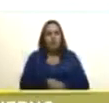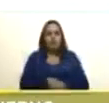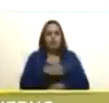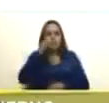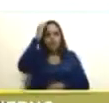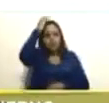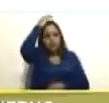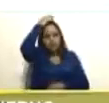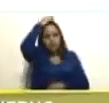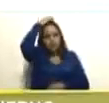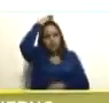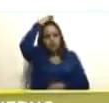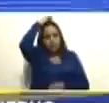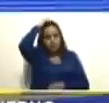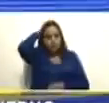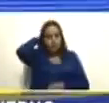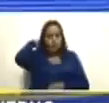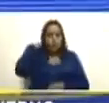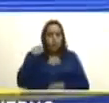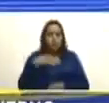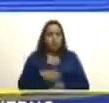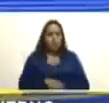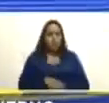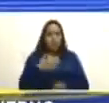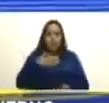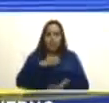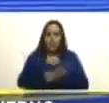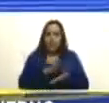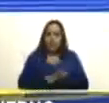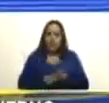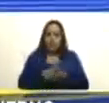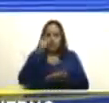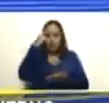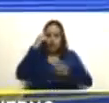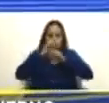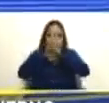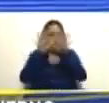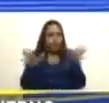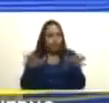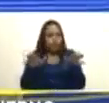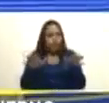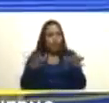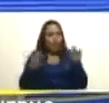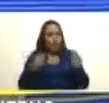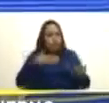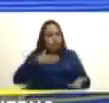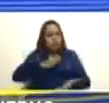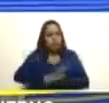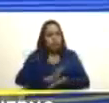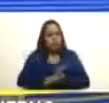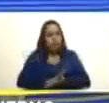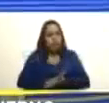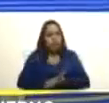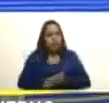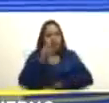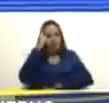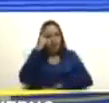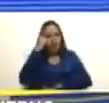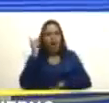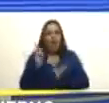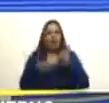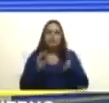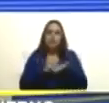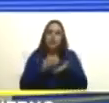calme cordura máxima máxima serenidad a veces tarda la